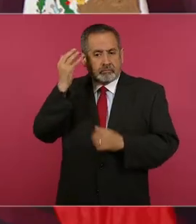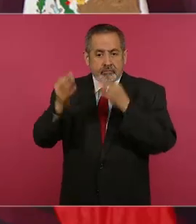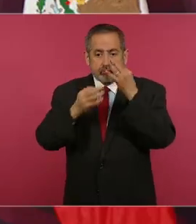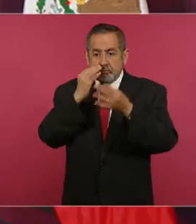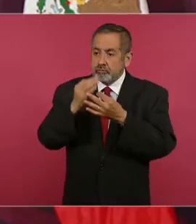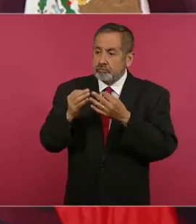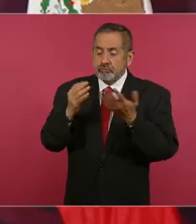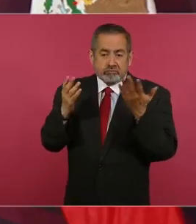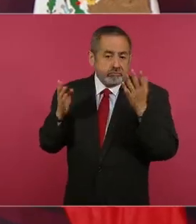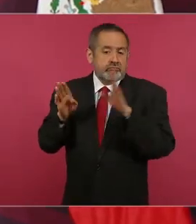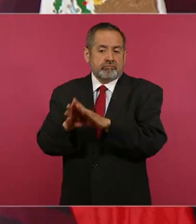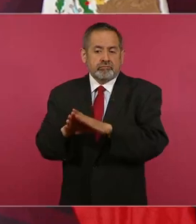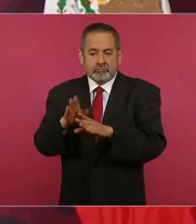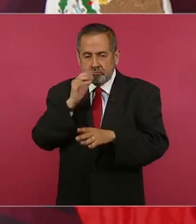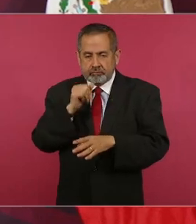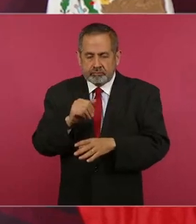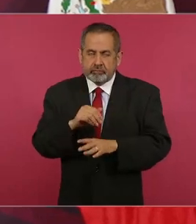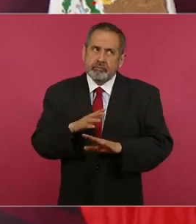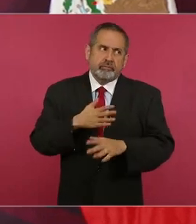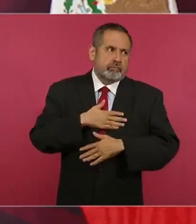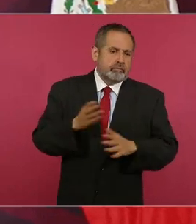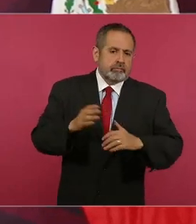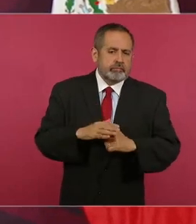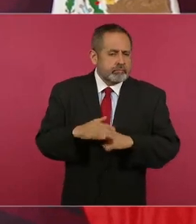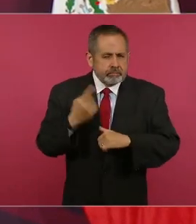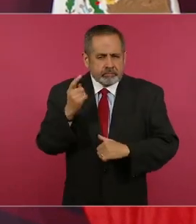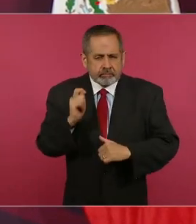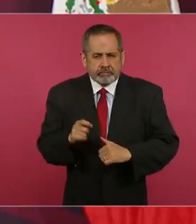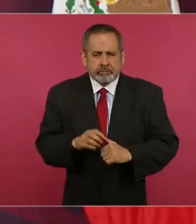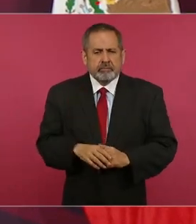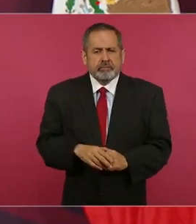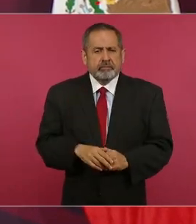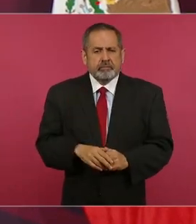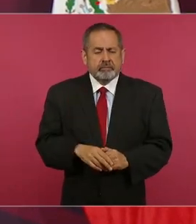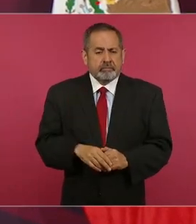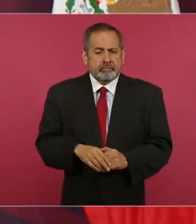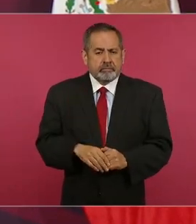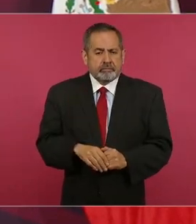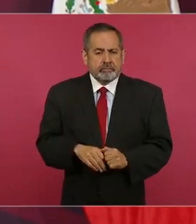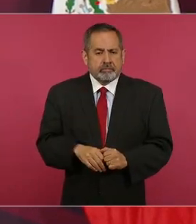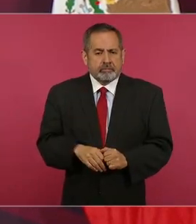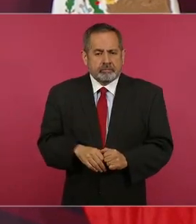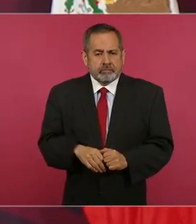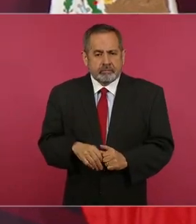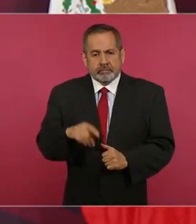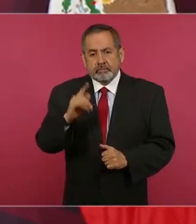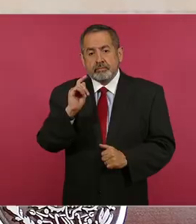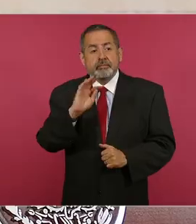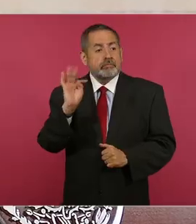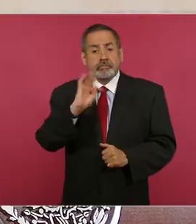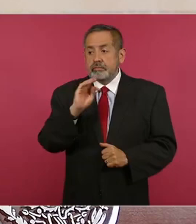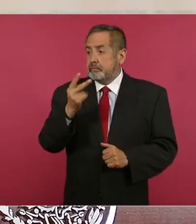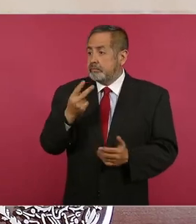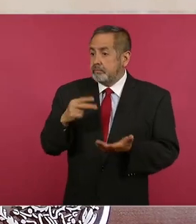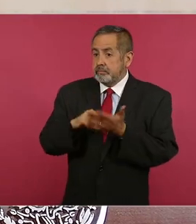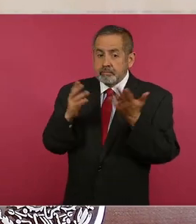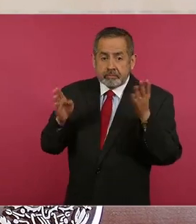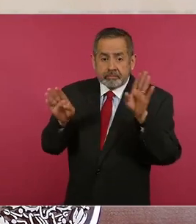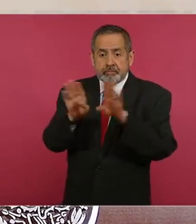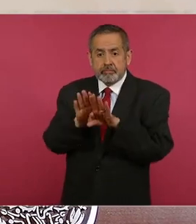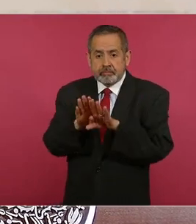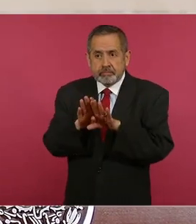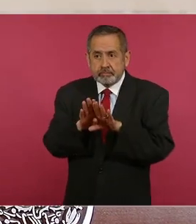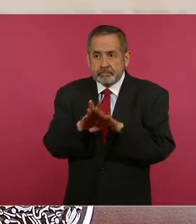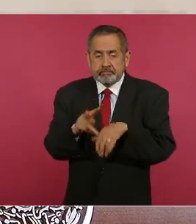a la conferencia de la mañana, porque entonces sí nos quedamos en estado de